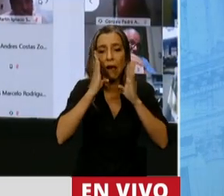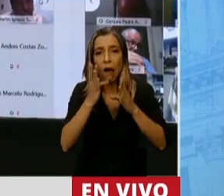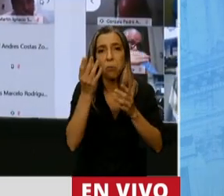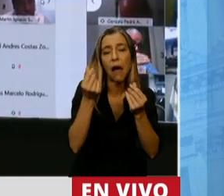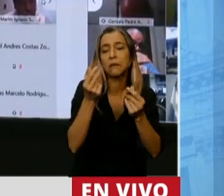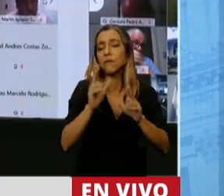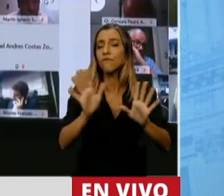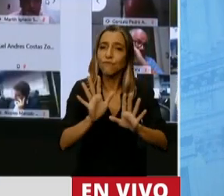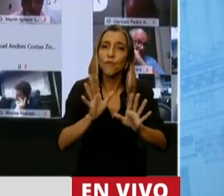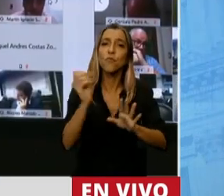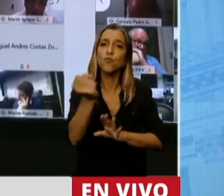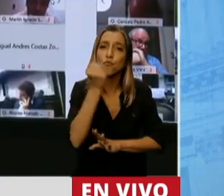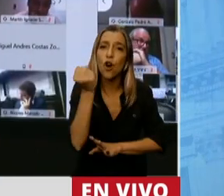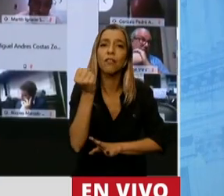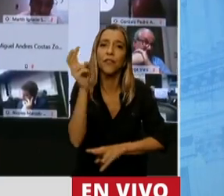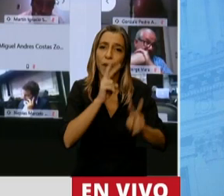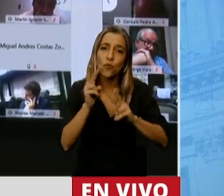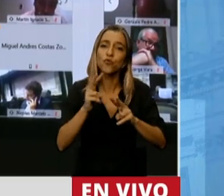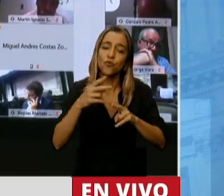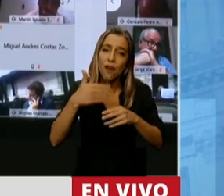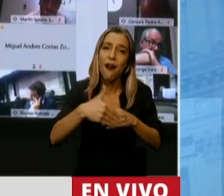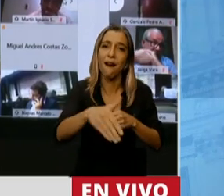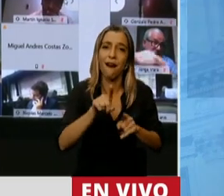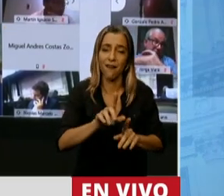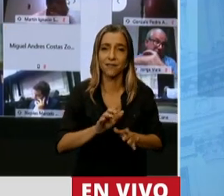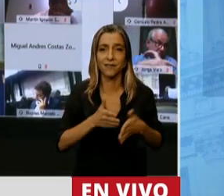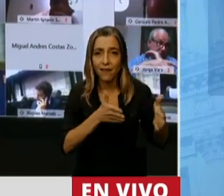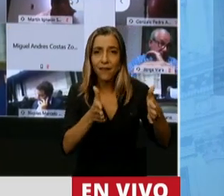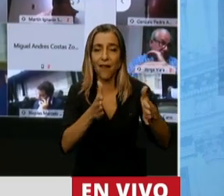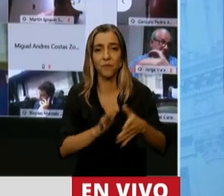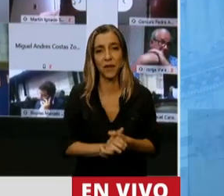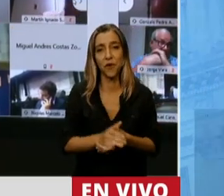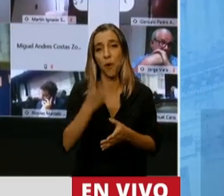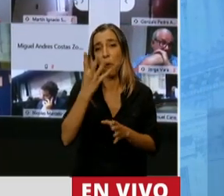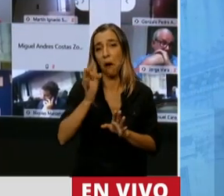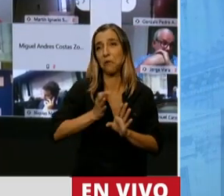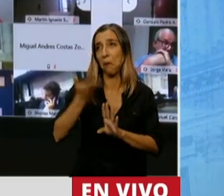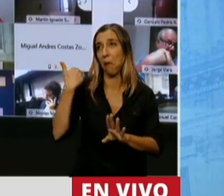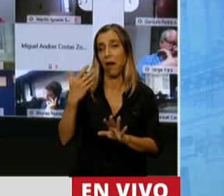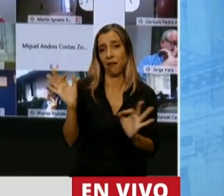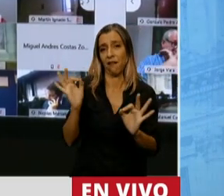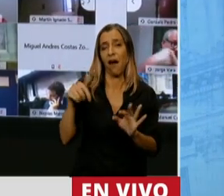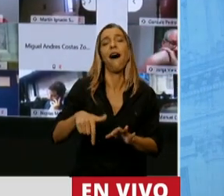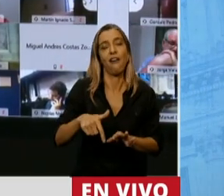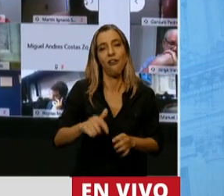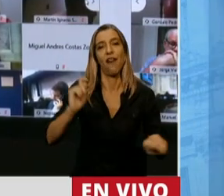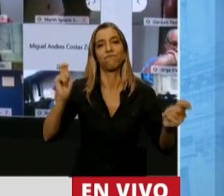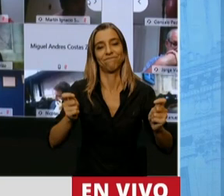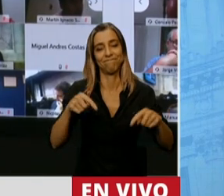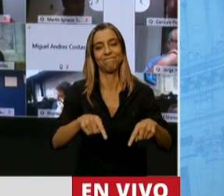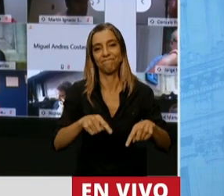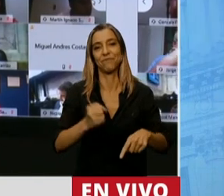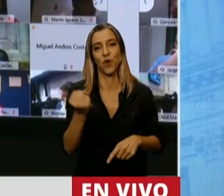en los últimos cuatro años. Y por último, para cerrar, presidente, yo le quiero contar por qué